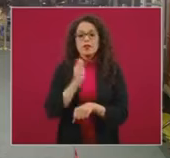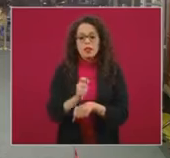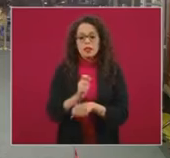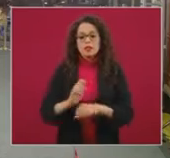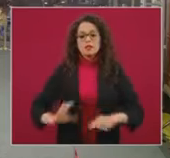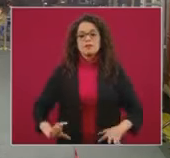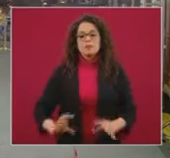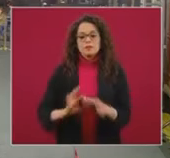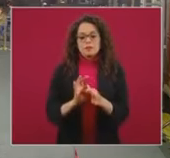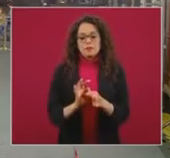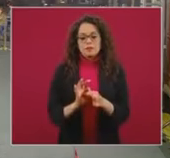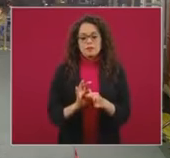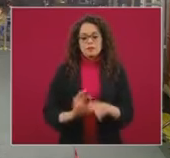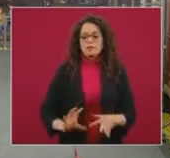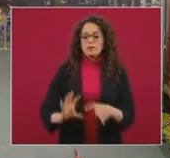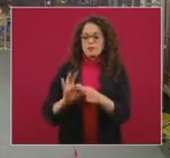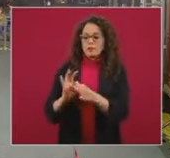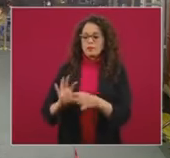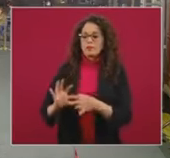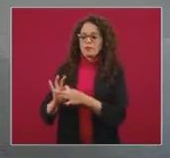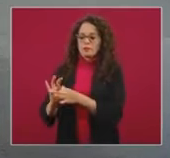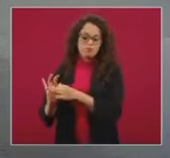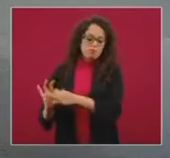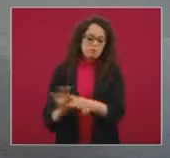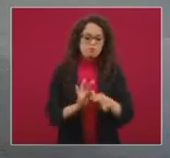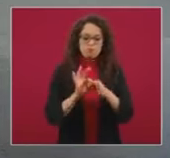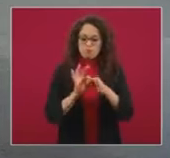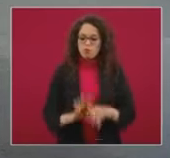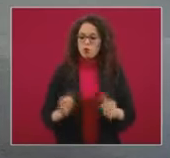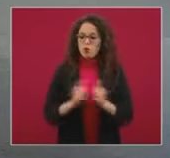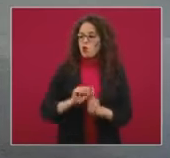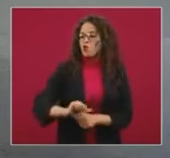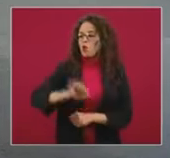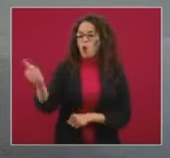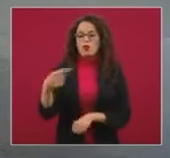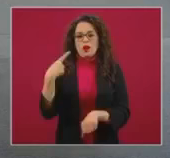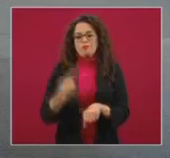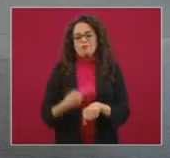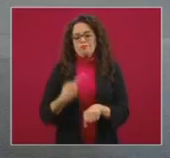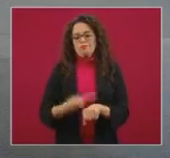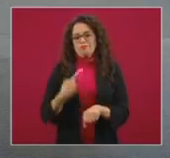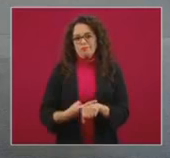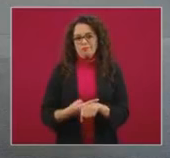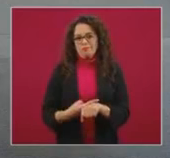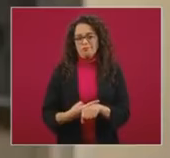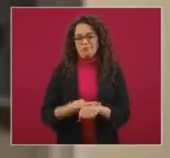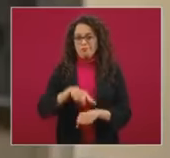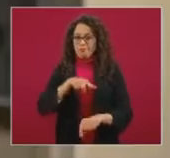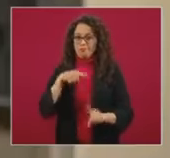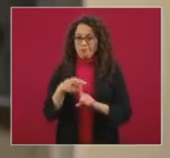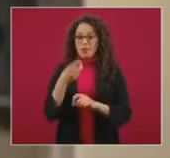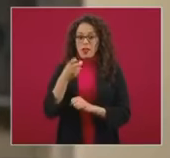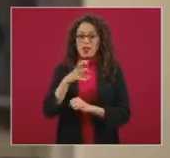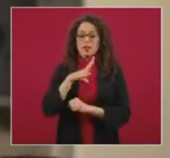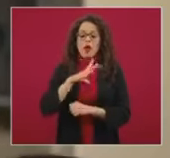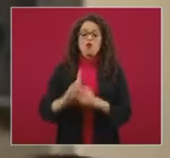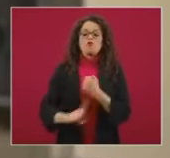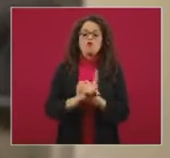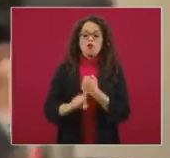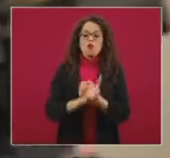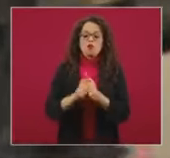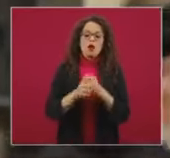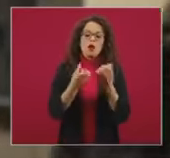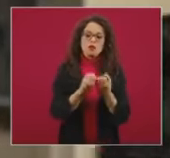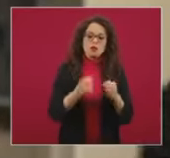sinérgica, digamos, de esta con otras enfermedades. Lo que tiene que ver, obviamente, con los problemas estructurales,